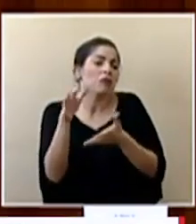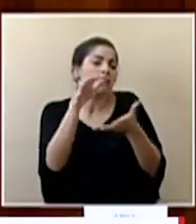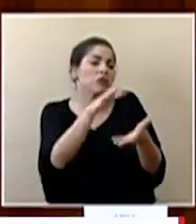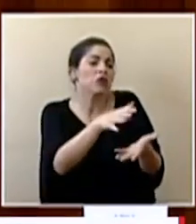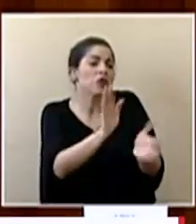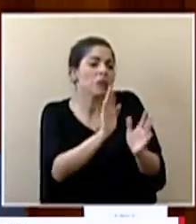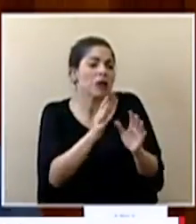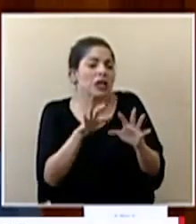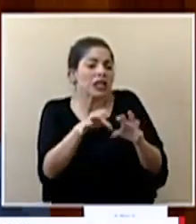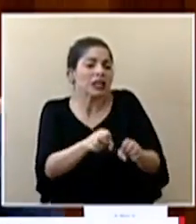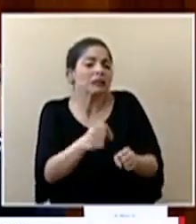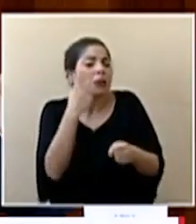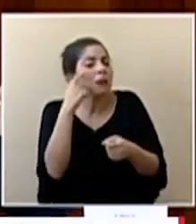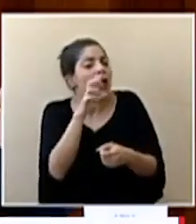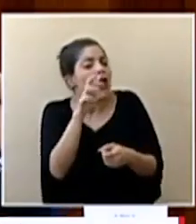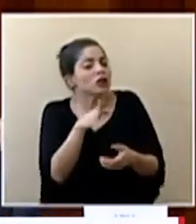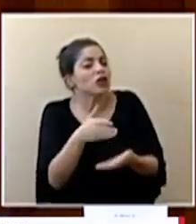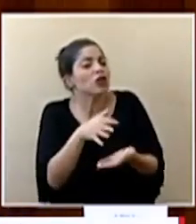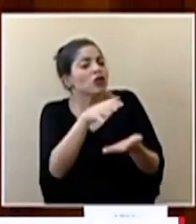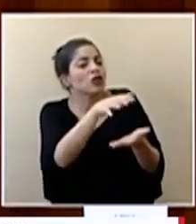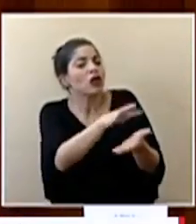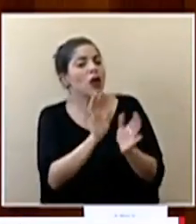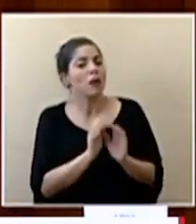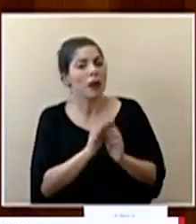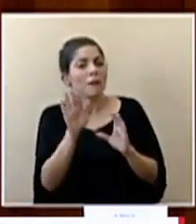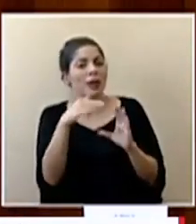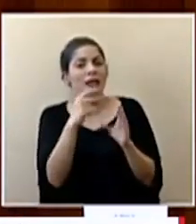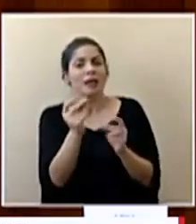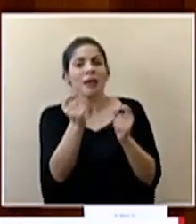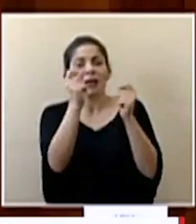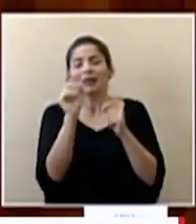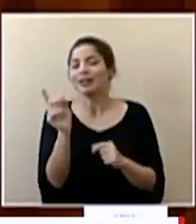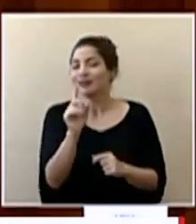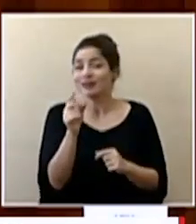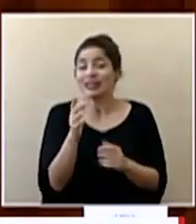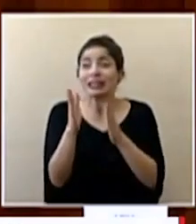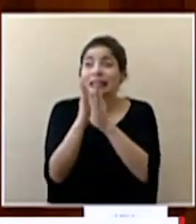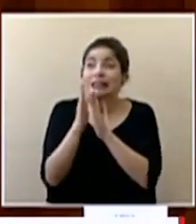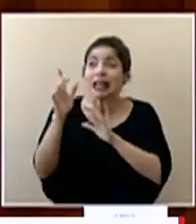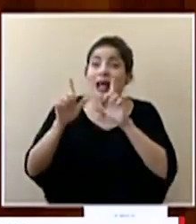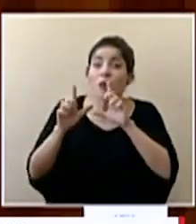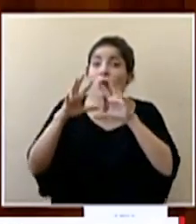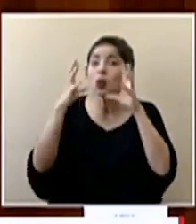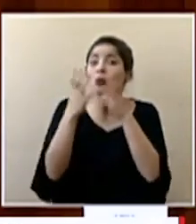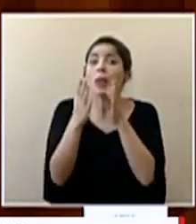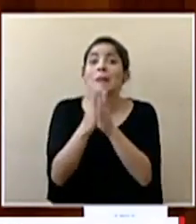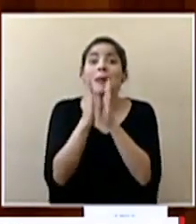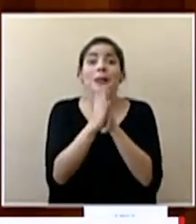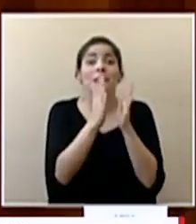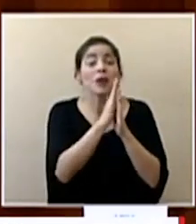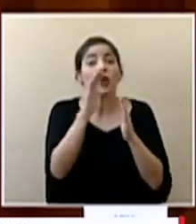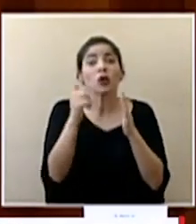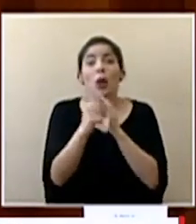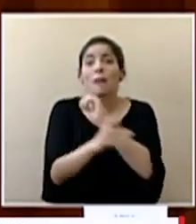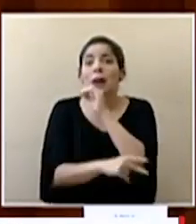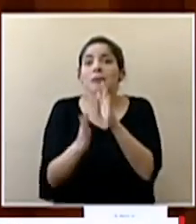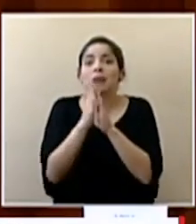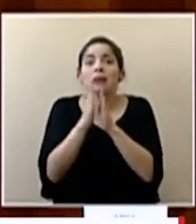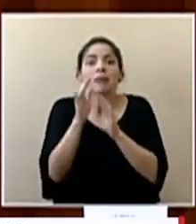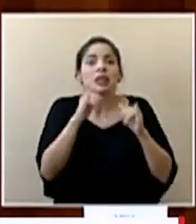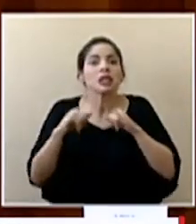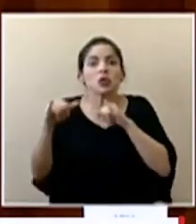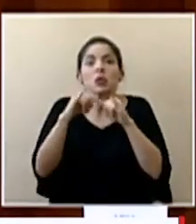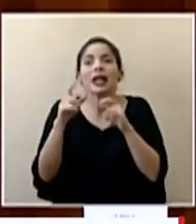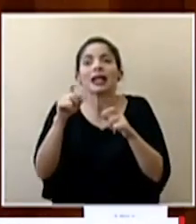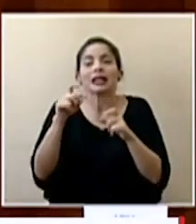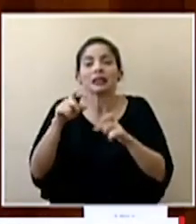reservado para Costa Rica y entonces inmediatamente se lo enviamos no la solicitud de pruebas es a nivel mundial y todos los países están en esto solicitando